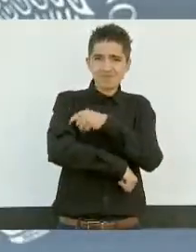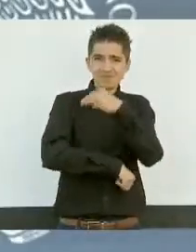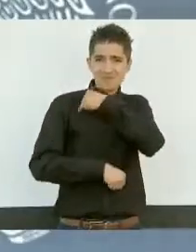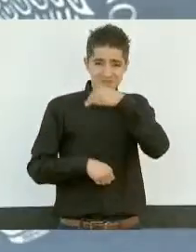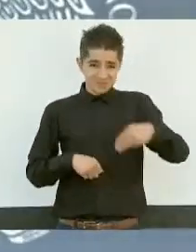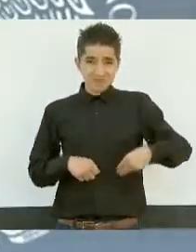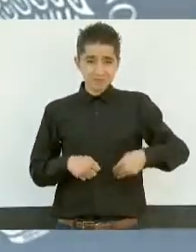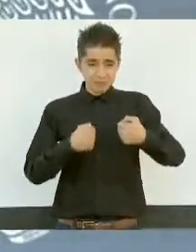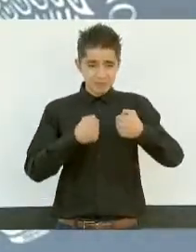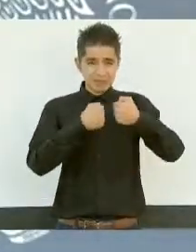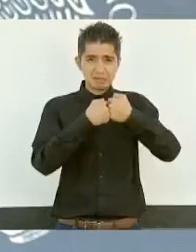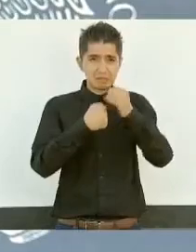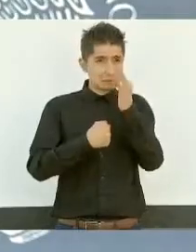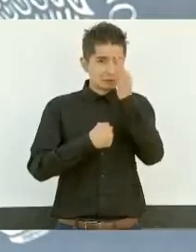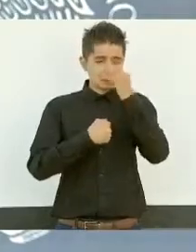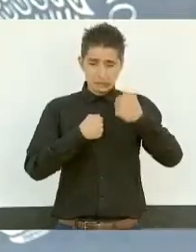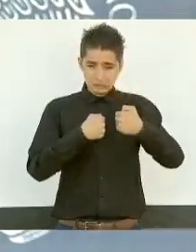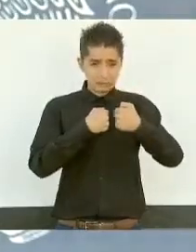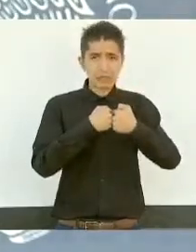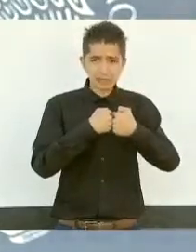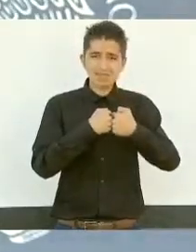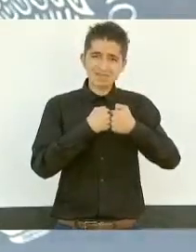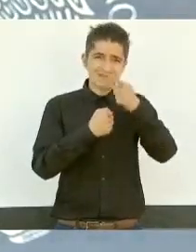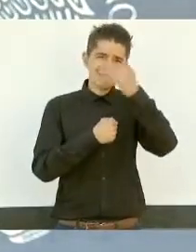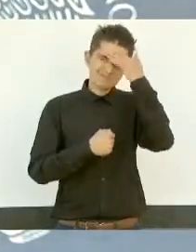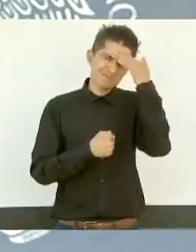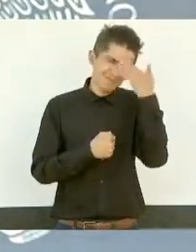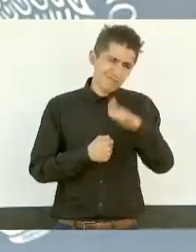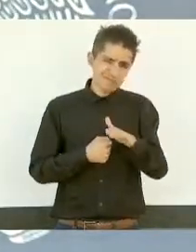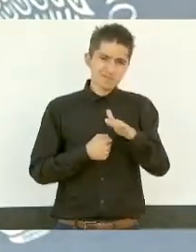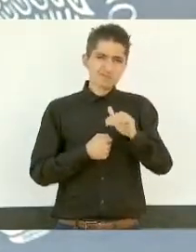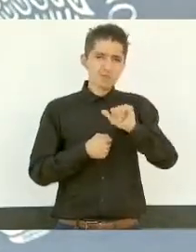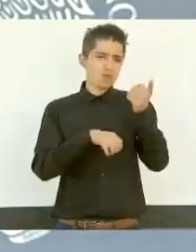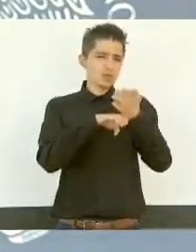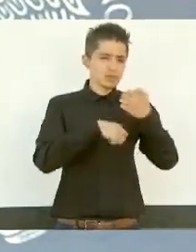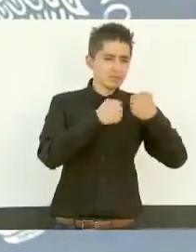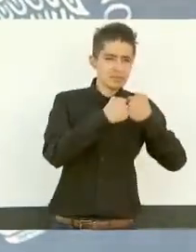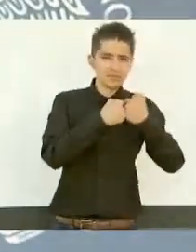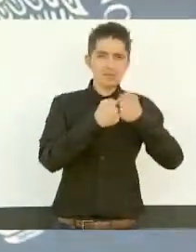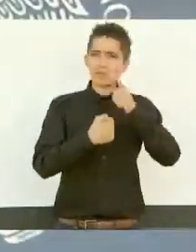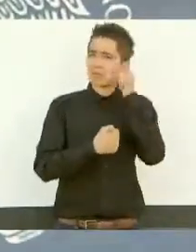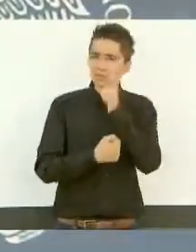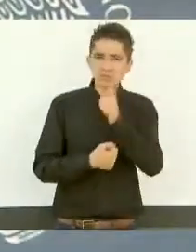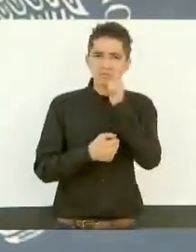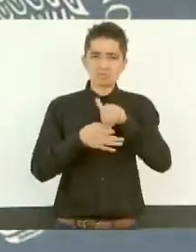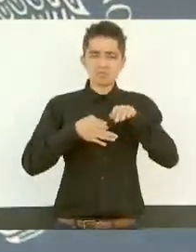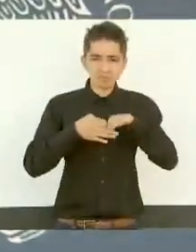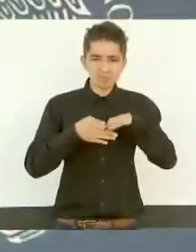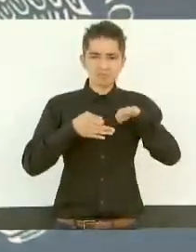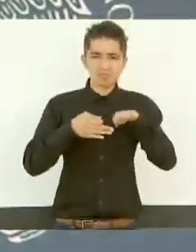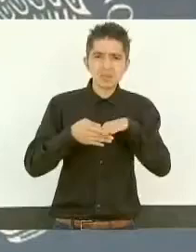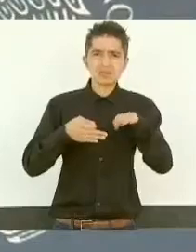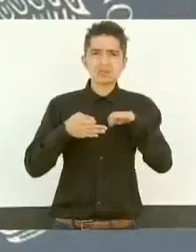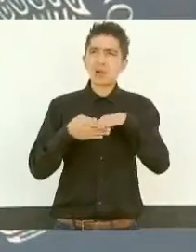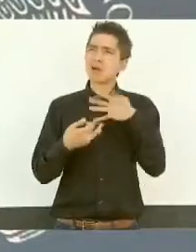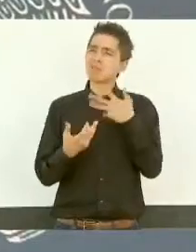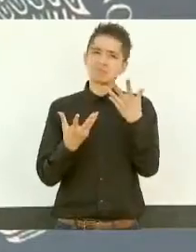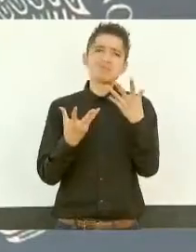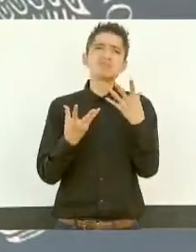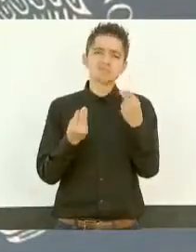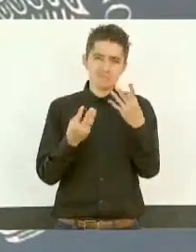municipio fronterizo, que por obvias razones tiene con frecuencia incidentes de